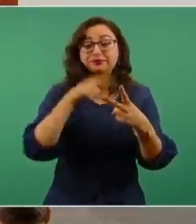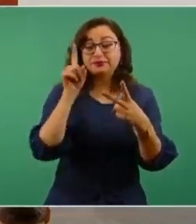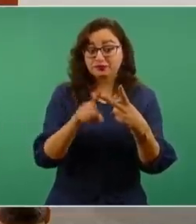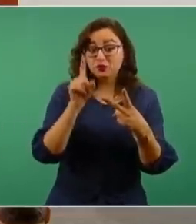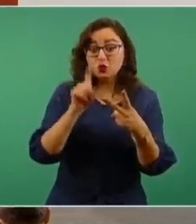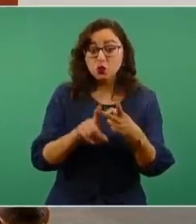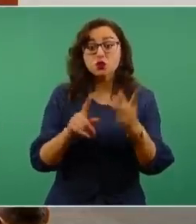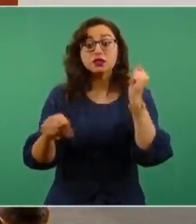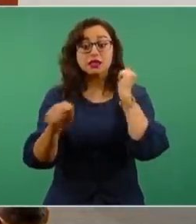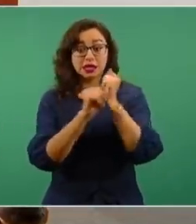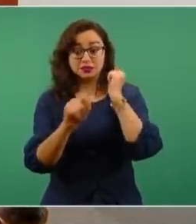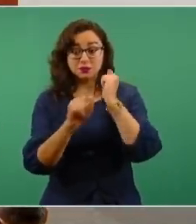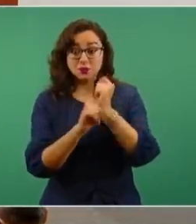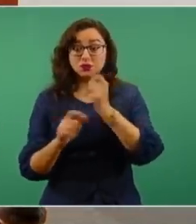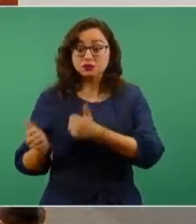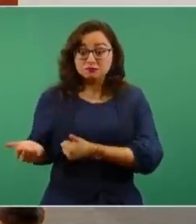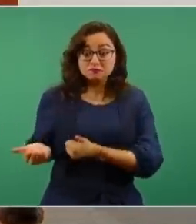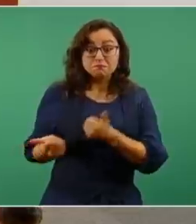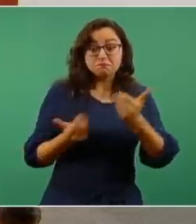importado,